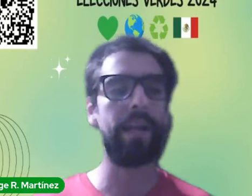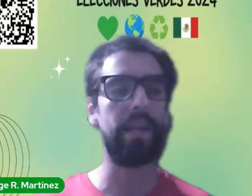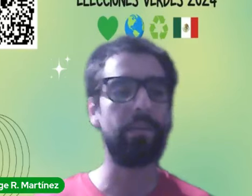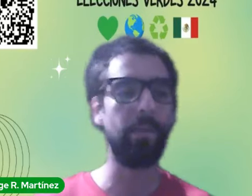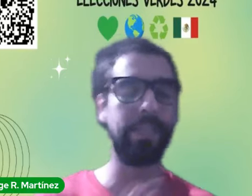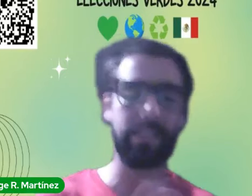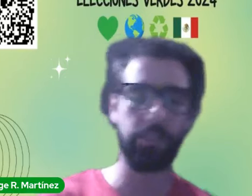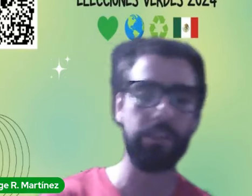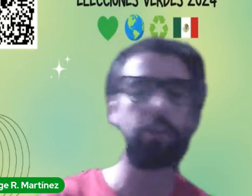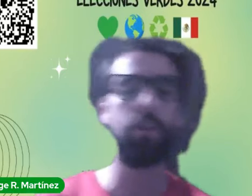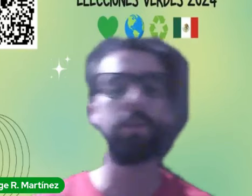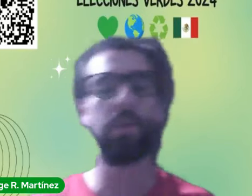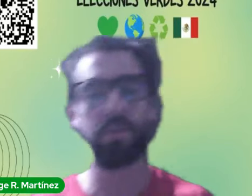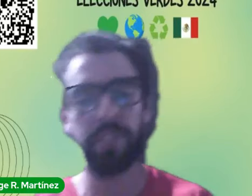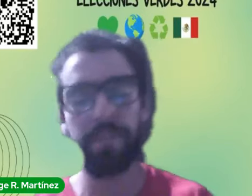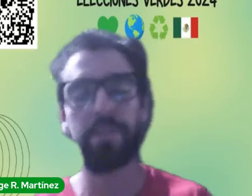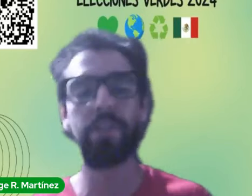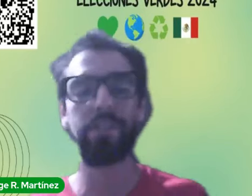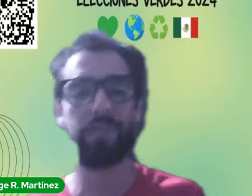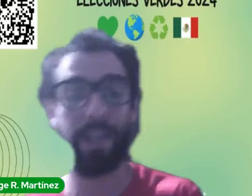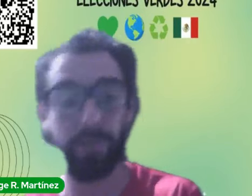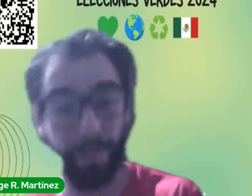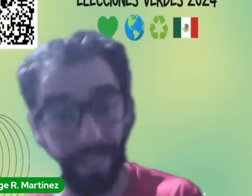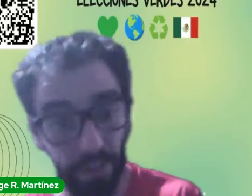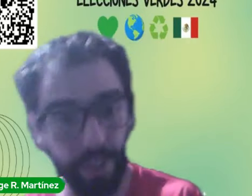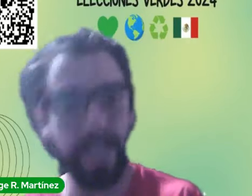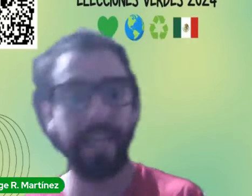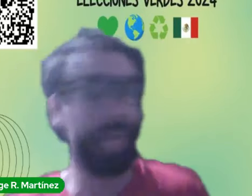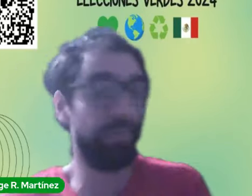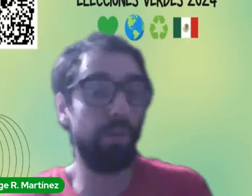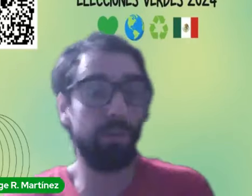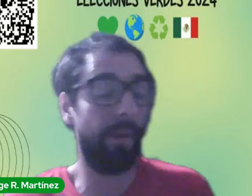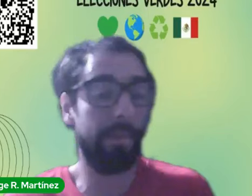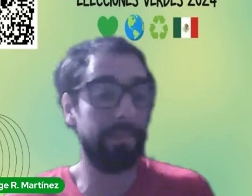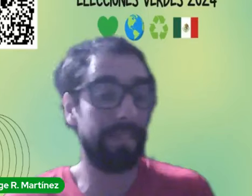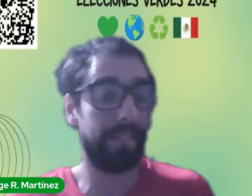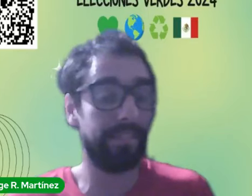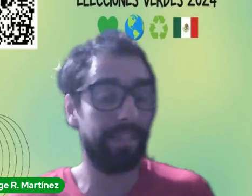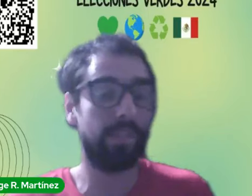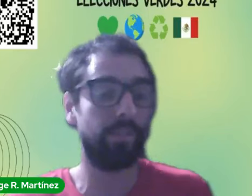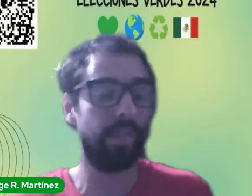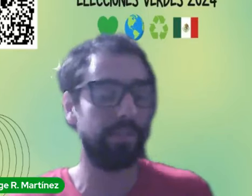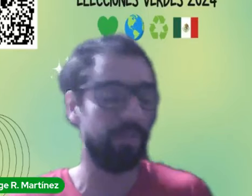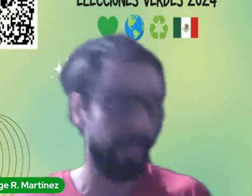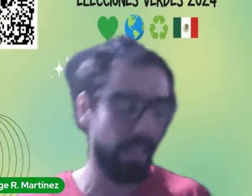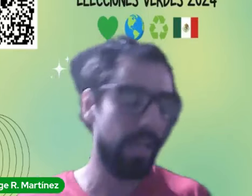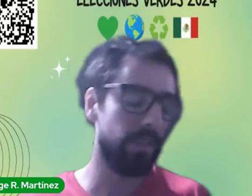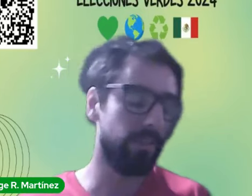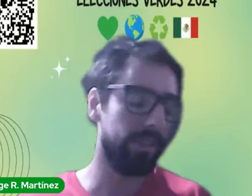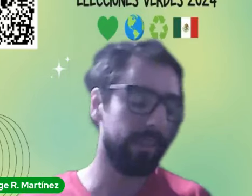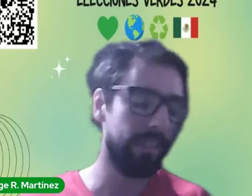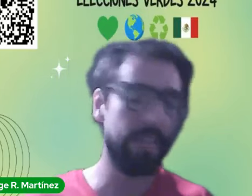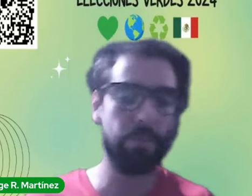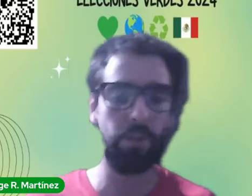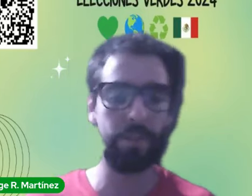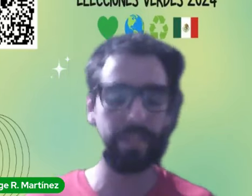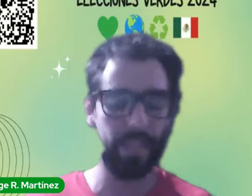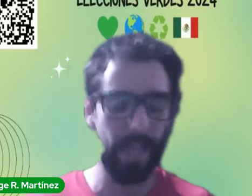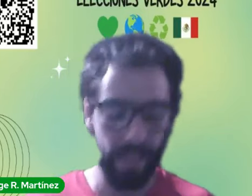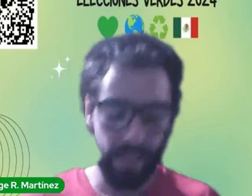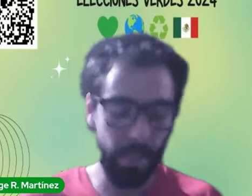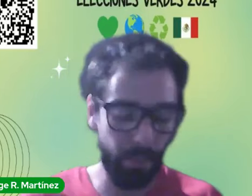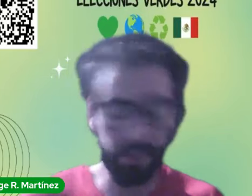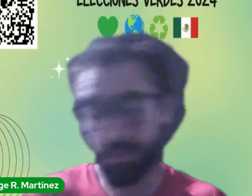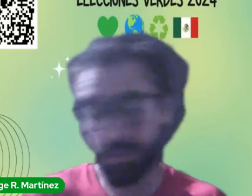fomentar tanto desarrollo económico reducir emisiones reducir la contaminación que es uno de los problemas más grandes de salud dentro de la ciudad entonces es ir un poquito más allá